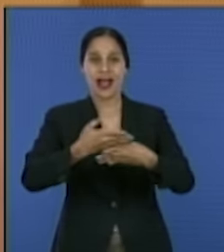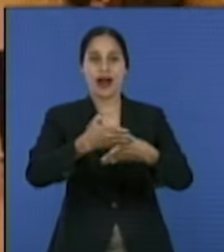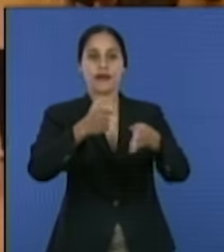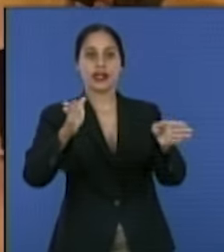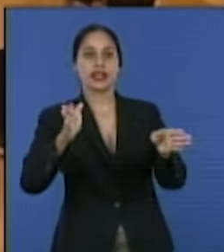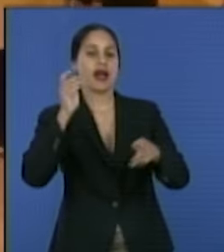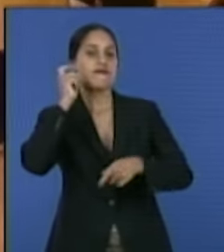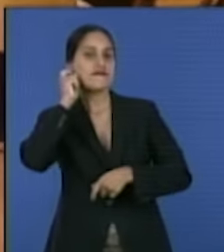2025.